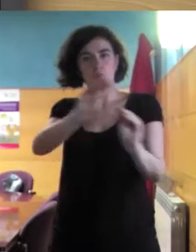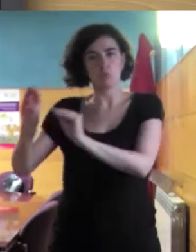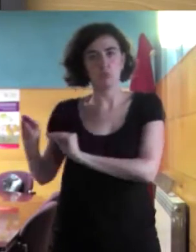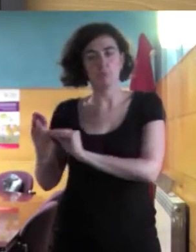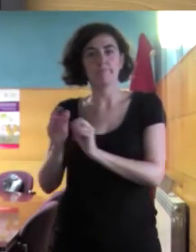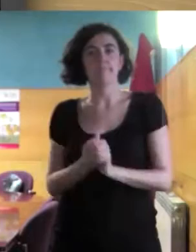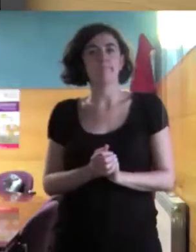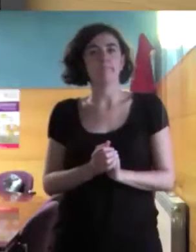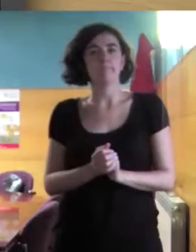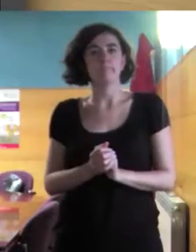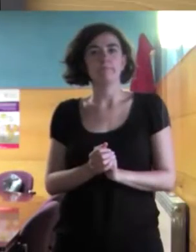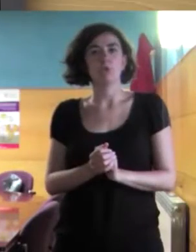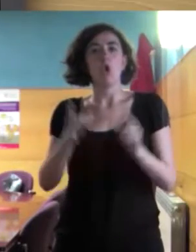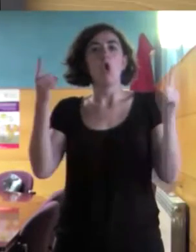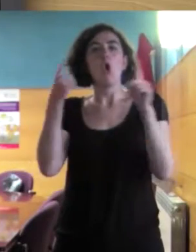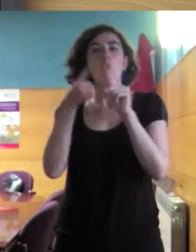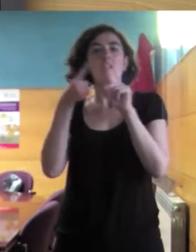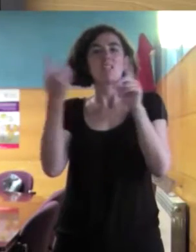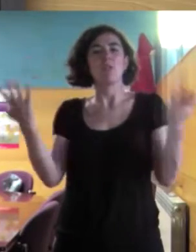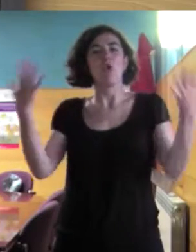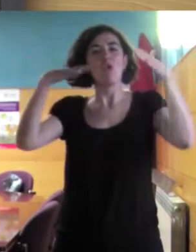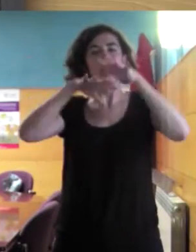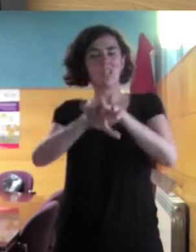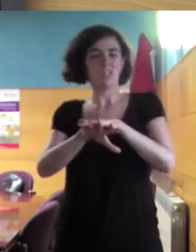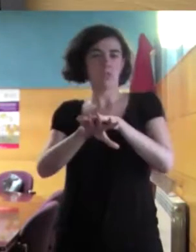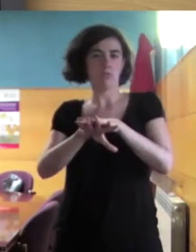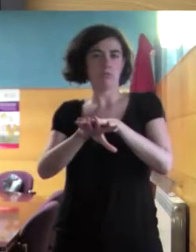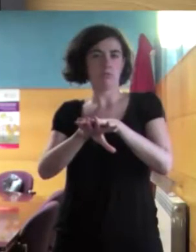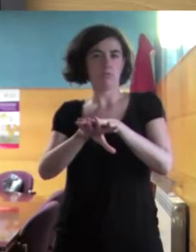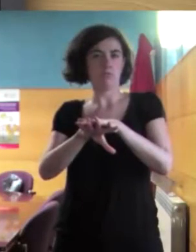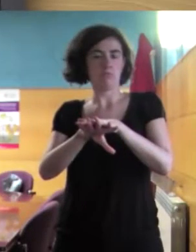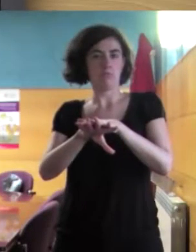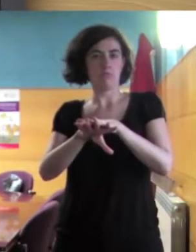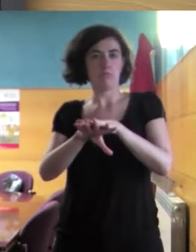sobre todo para la integración, como vínculo para